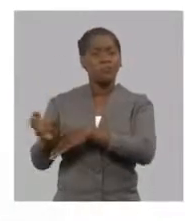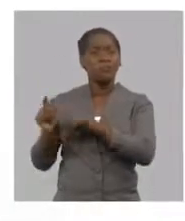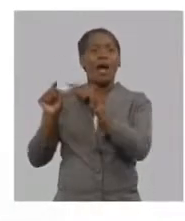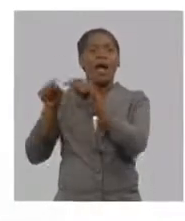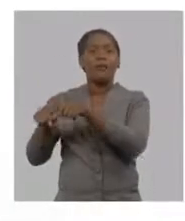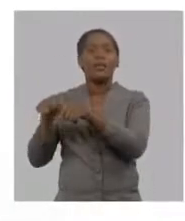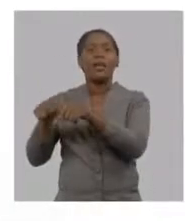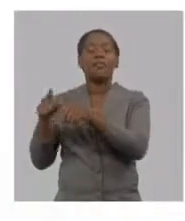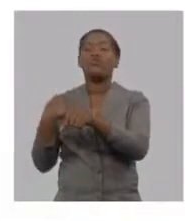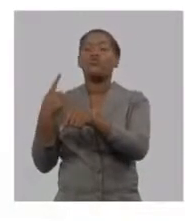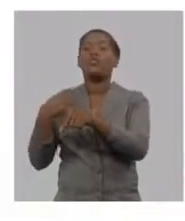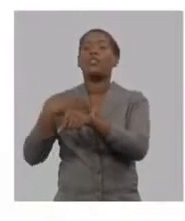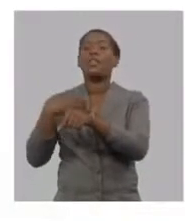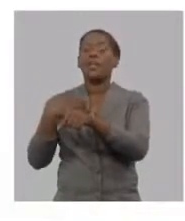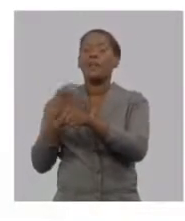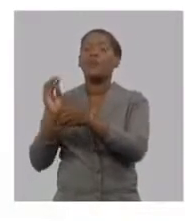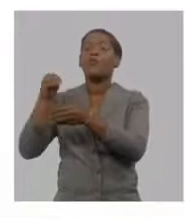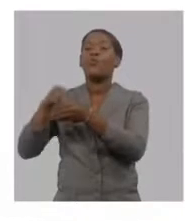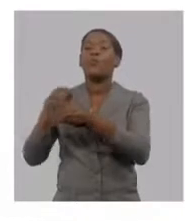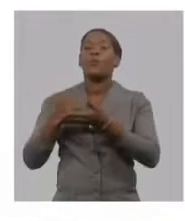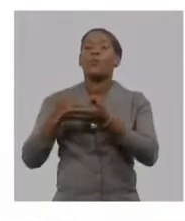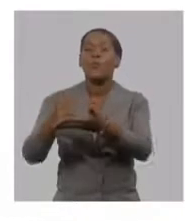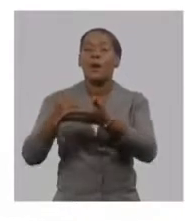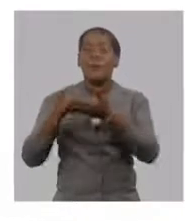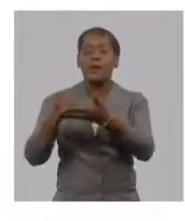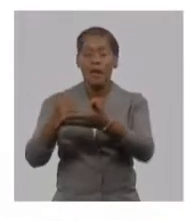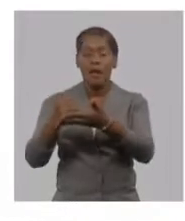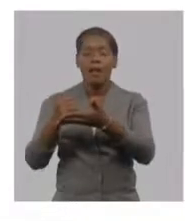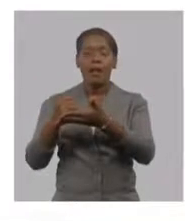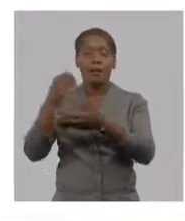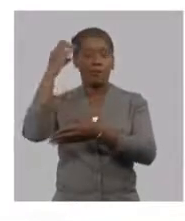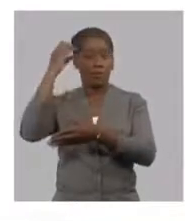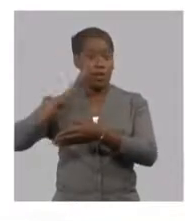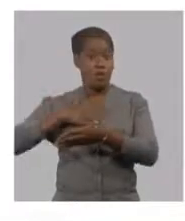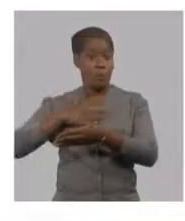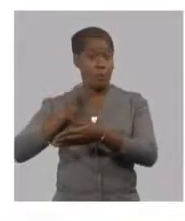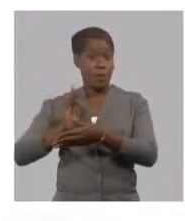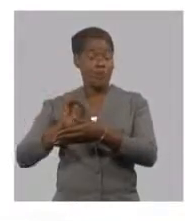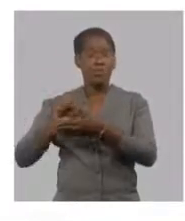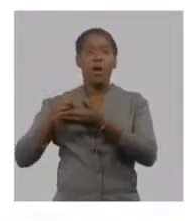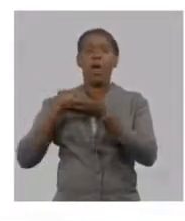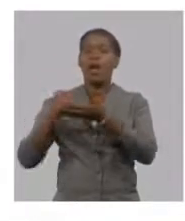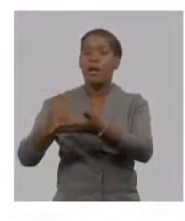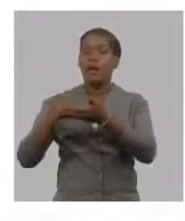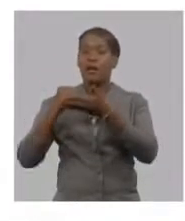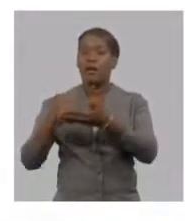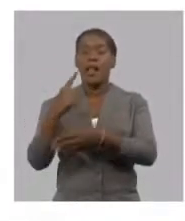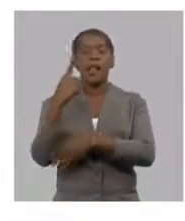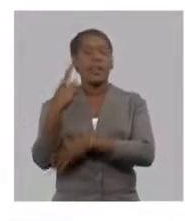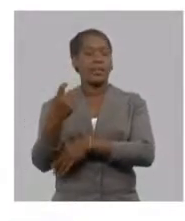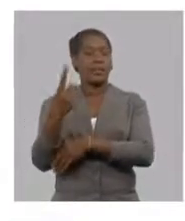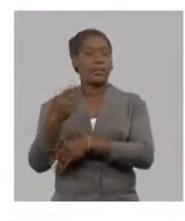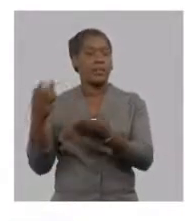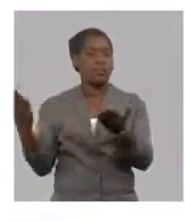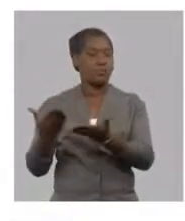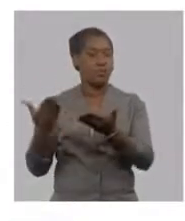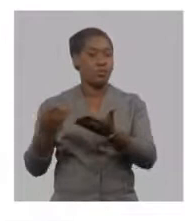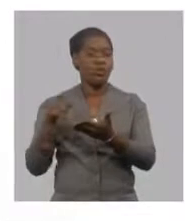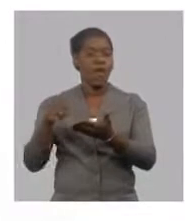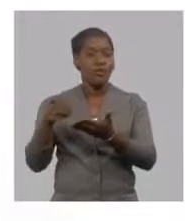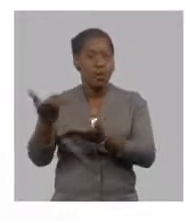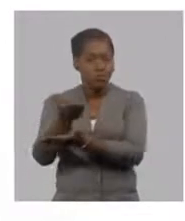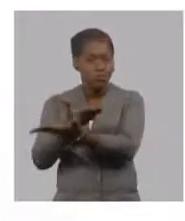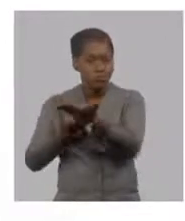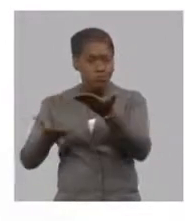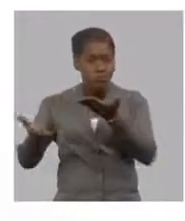lo tenemos invertido ahí en los fondos del Estado en este caso de bonos soberanos y ese mismo dinero lo vamos a